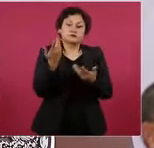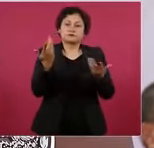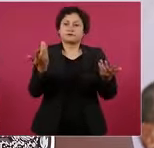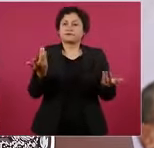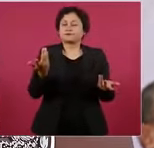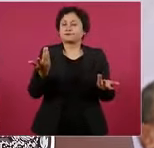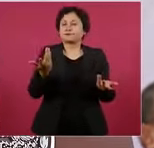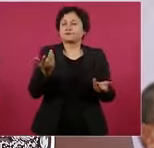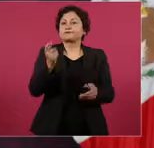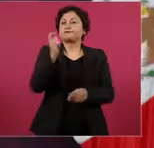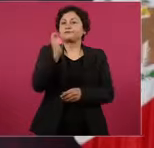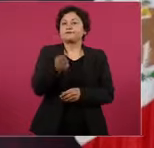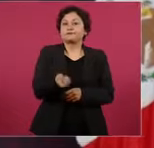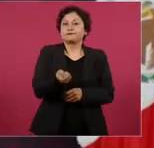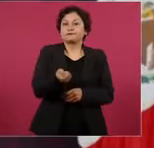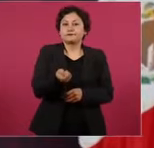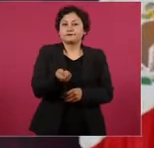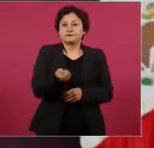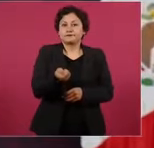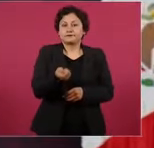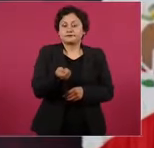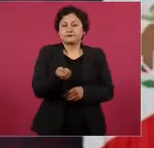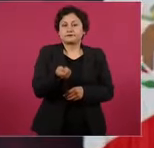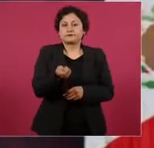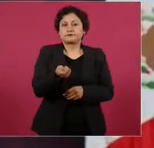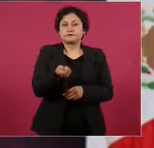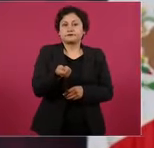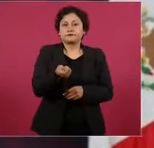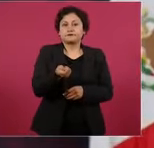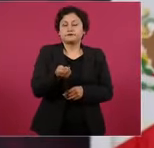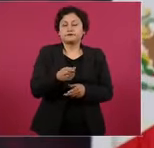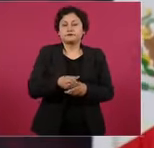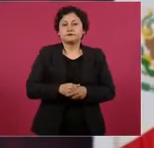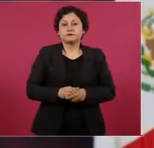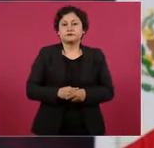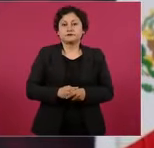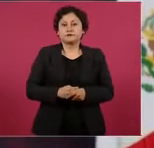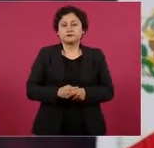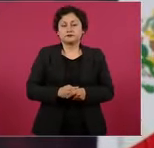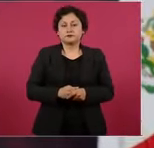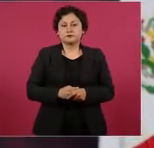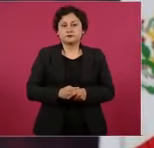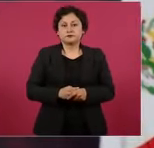muy